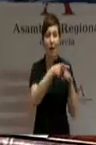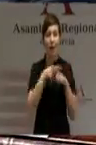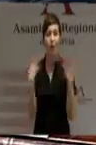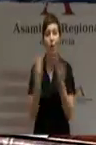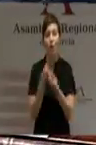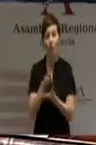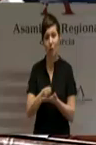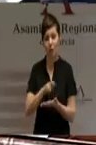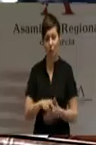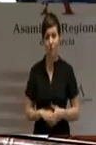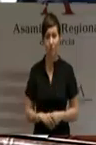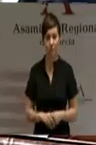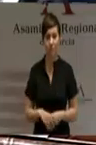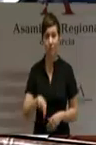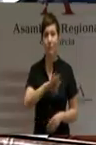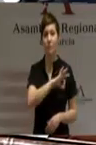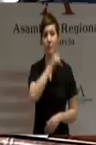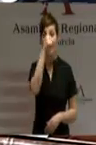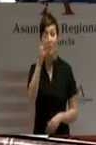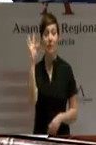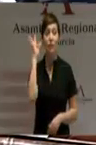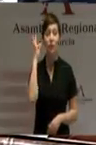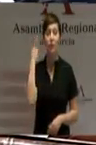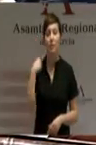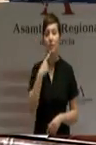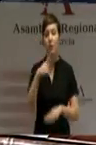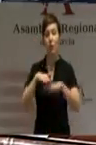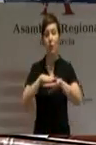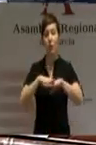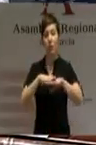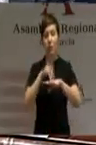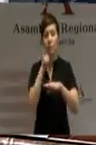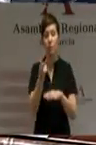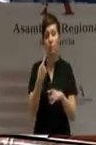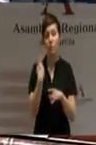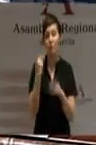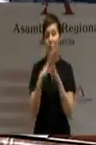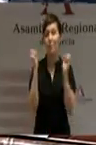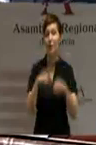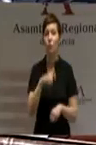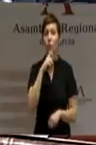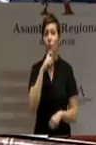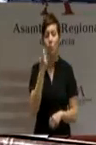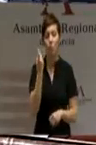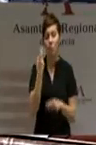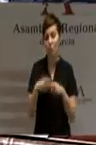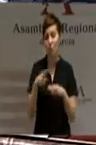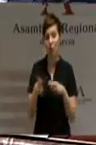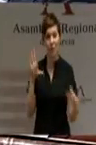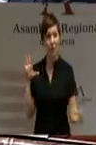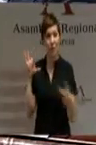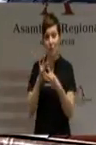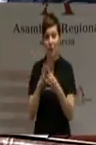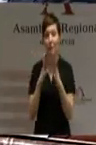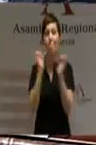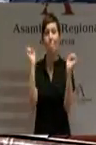Señorías, el Gobierno del Partido Popular ha hecho siempre del pacto la clave de sus políticas. Los pactos han